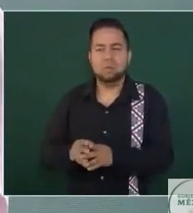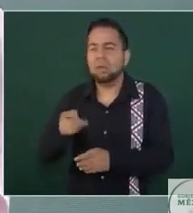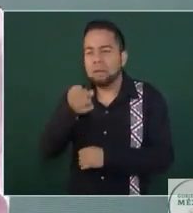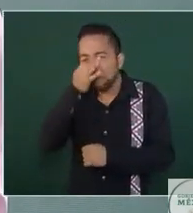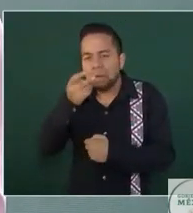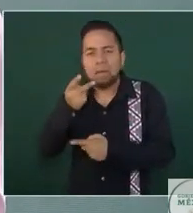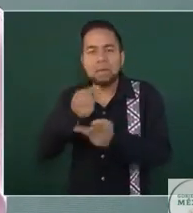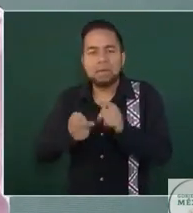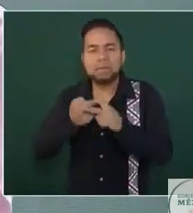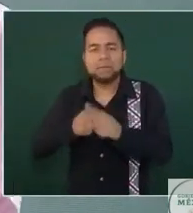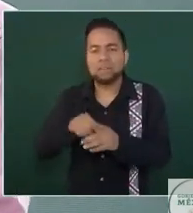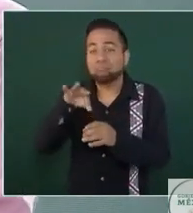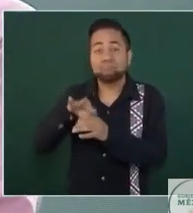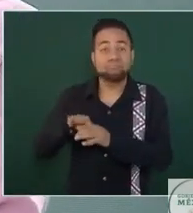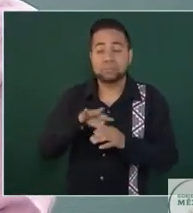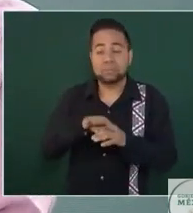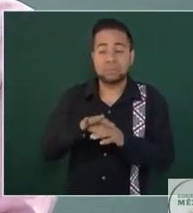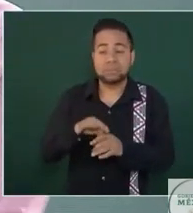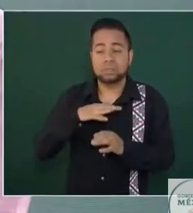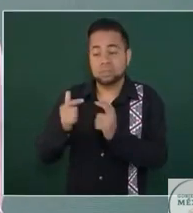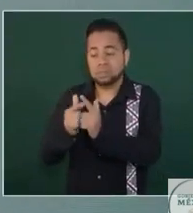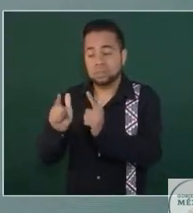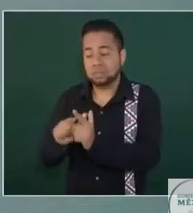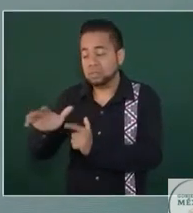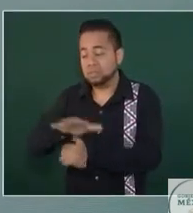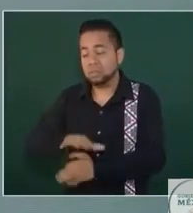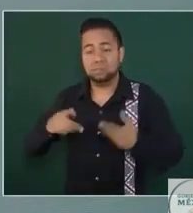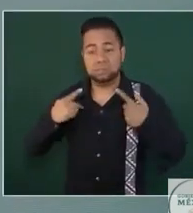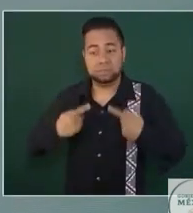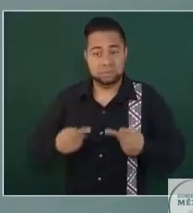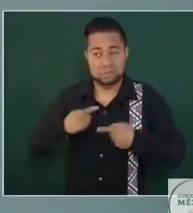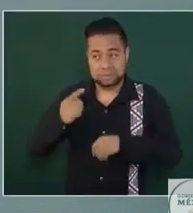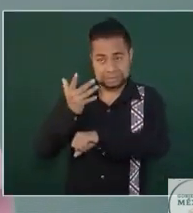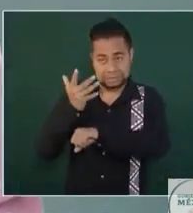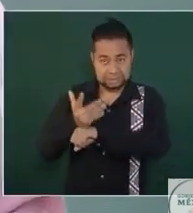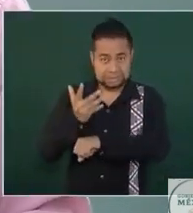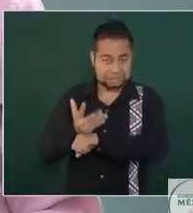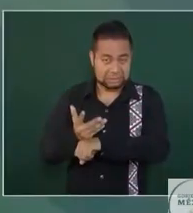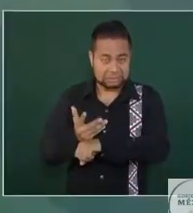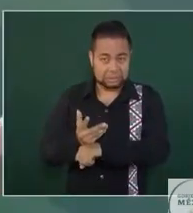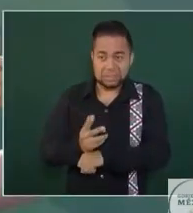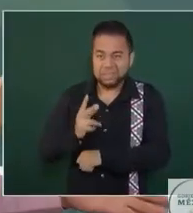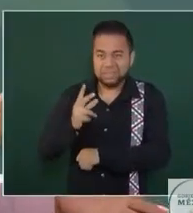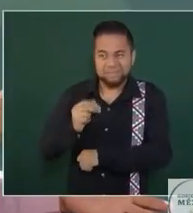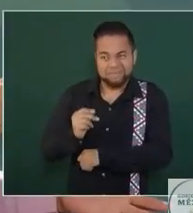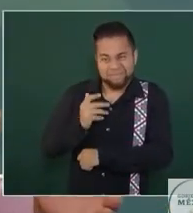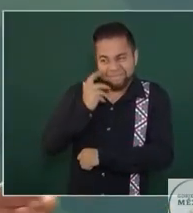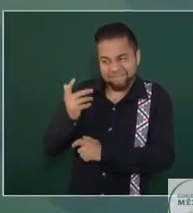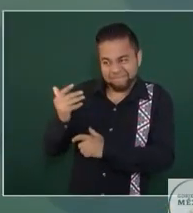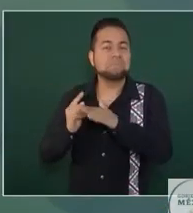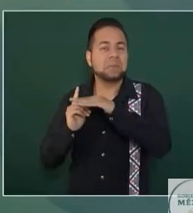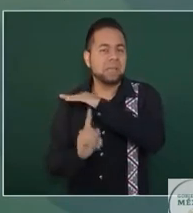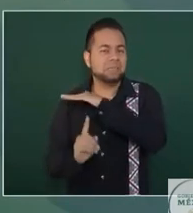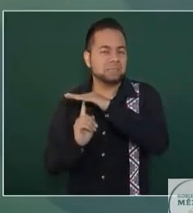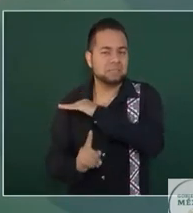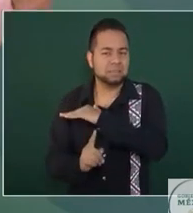y hay un sector de la sociedad en Estados Unidos que no quiere que lleguen los migrantes,